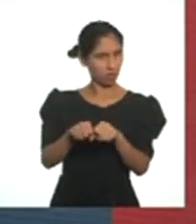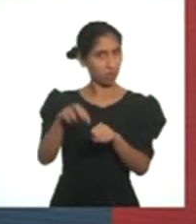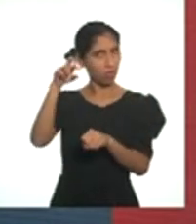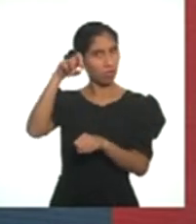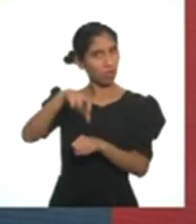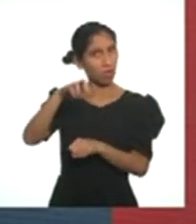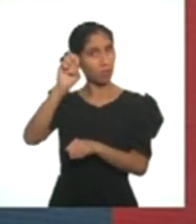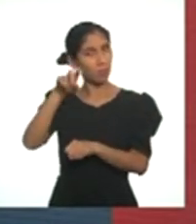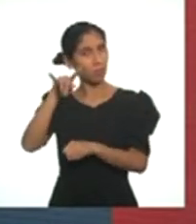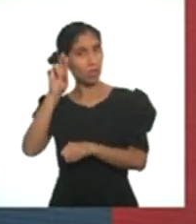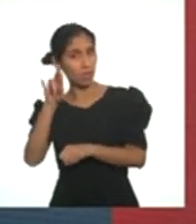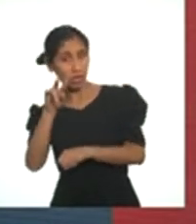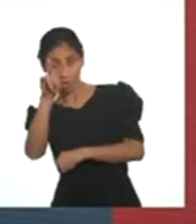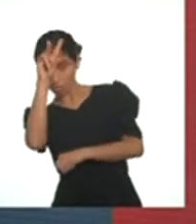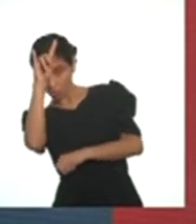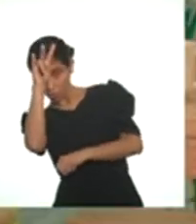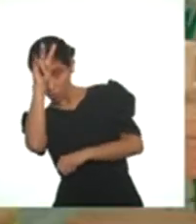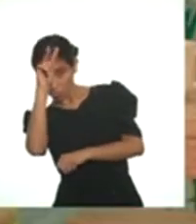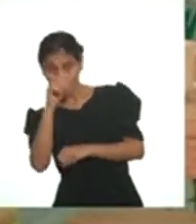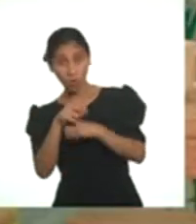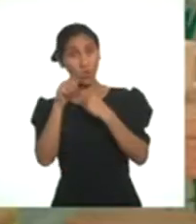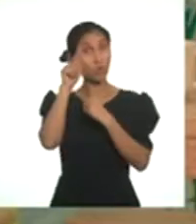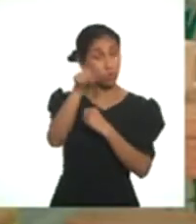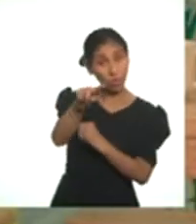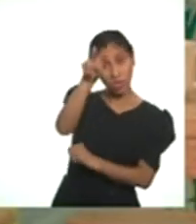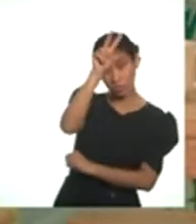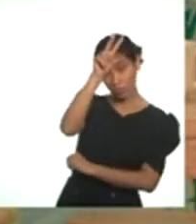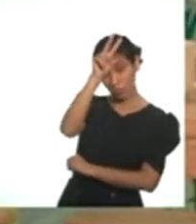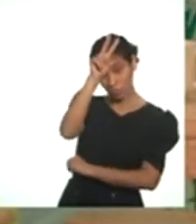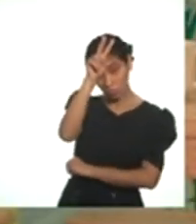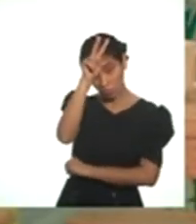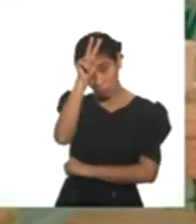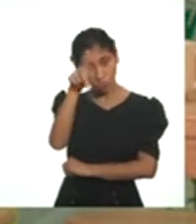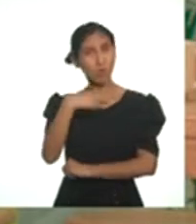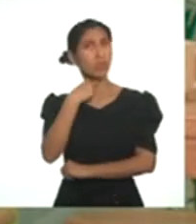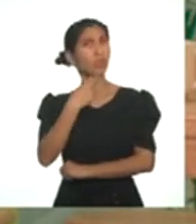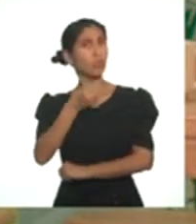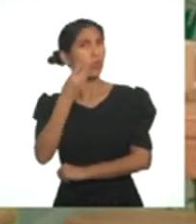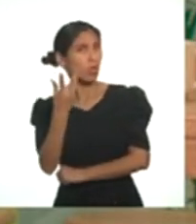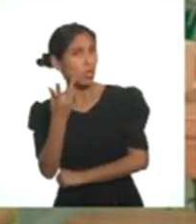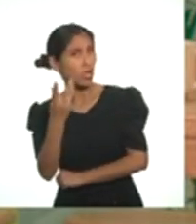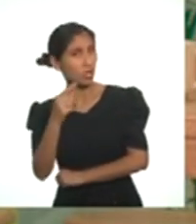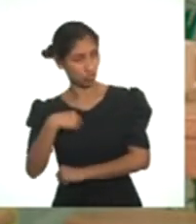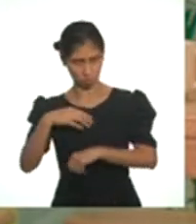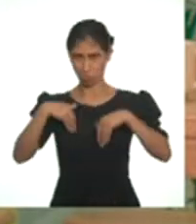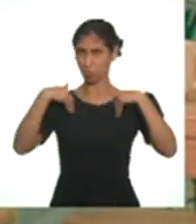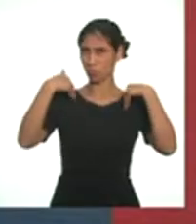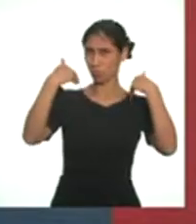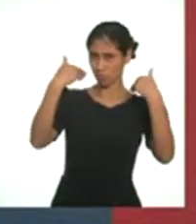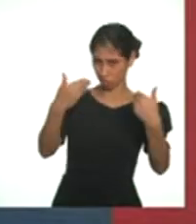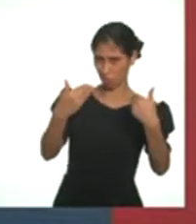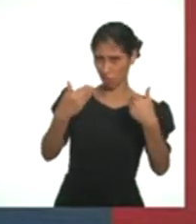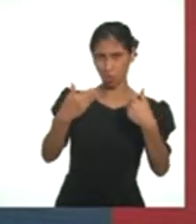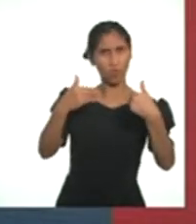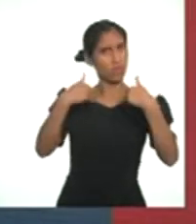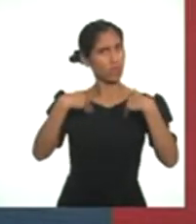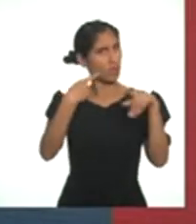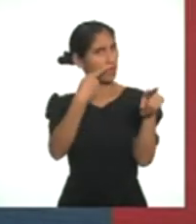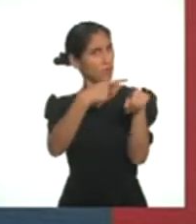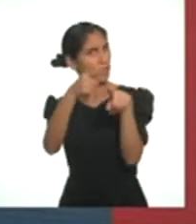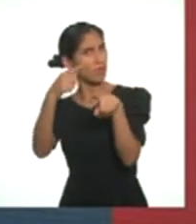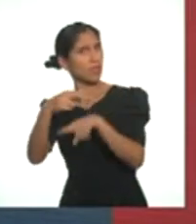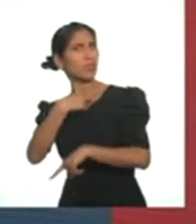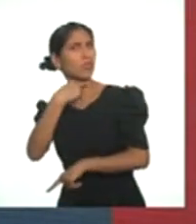¿Perú? Sí. ¿Tú eres Perú? ¿Por qué tienes esa voz? Yo puedo tener distintas